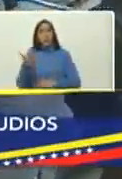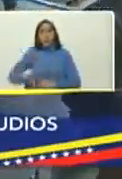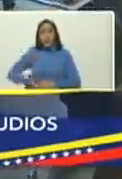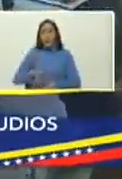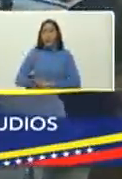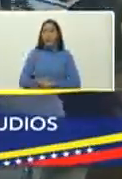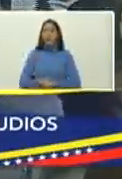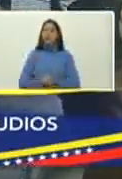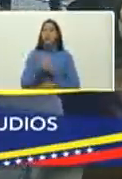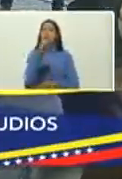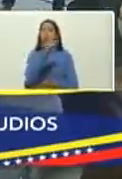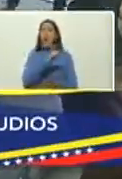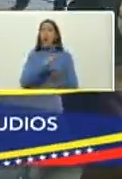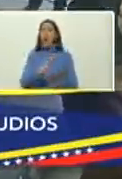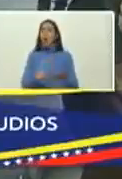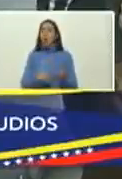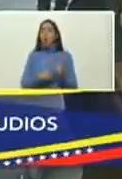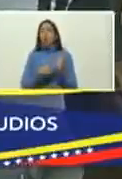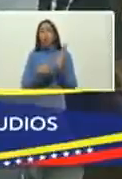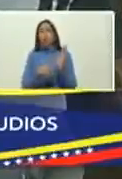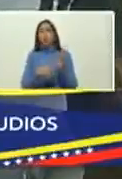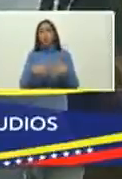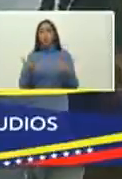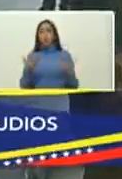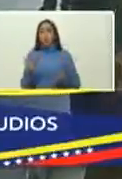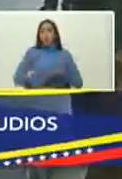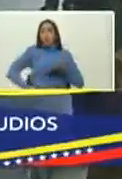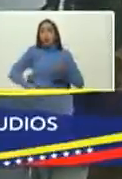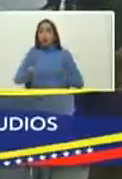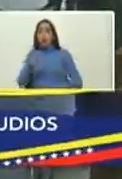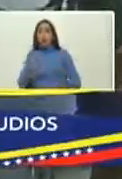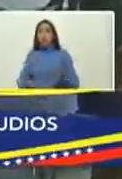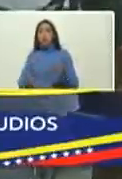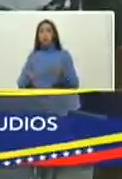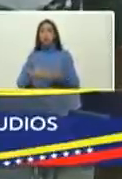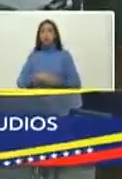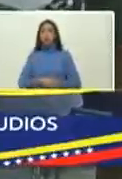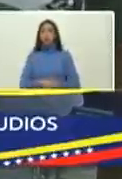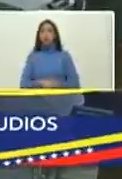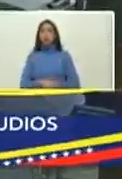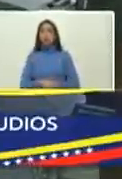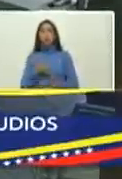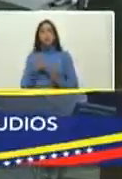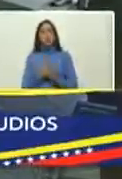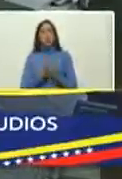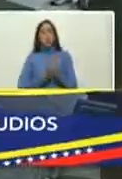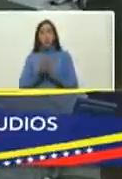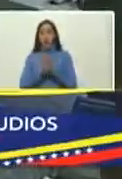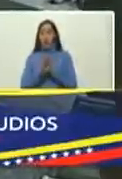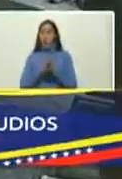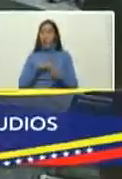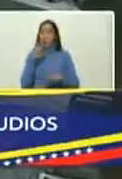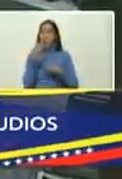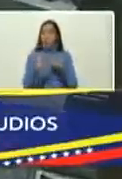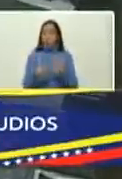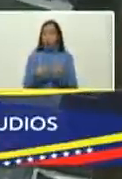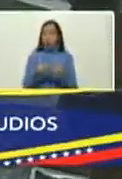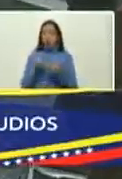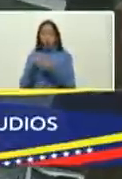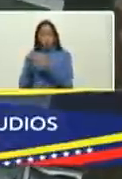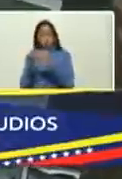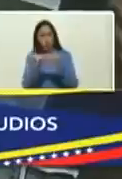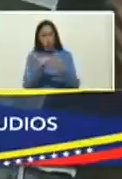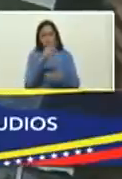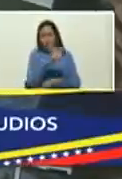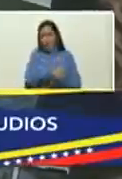narrativo y establece además un equilibrio encomiable entre el desarrollo de la trama, la construcción de los